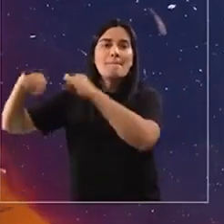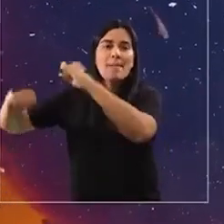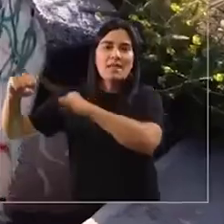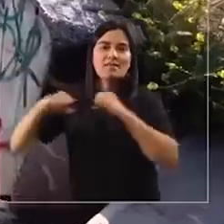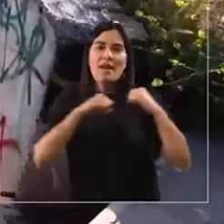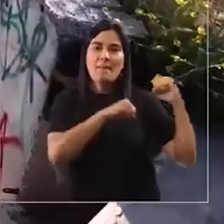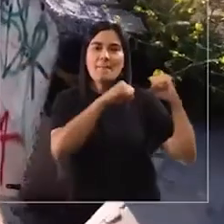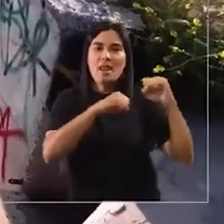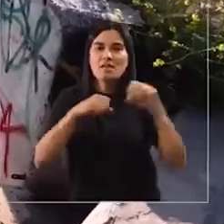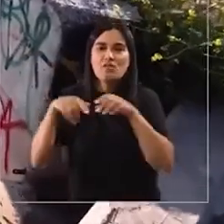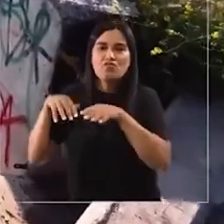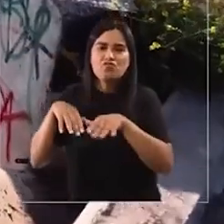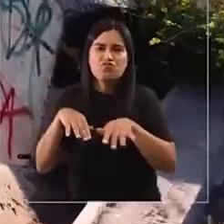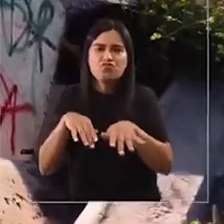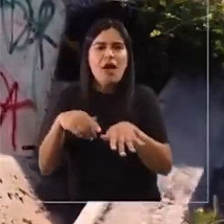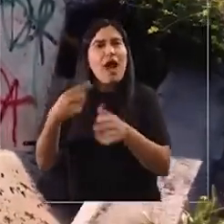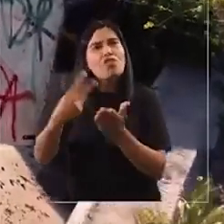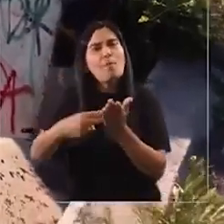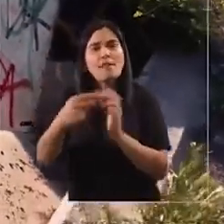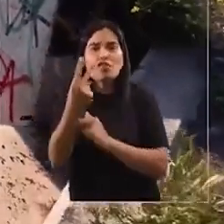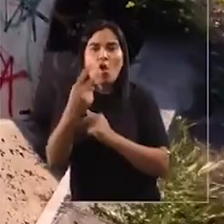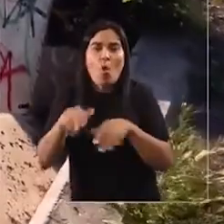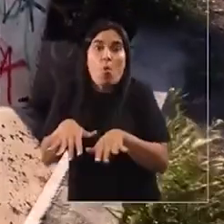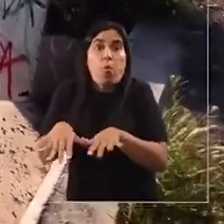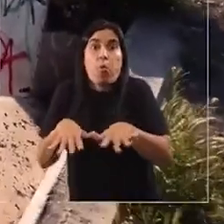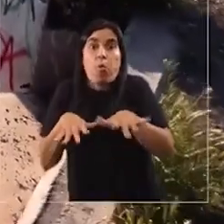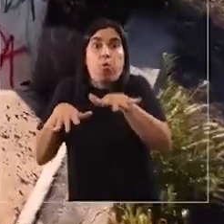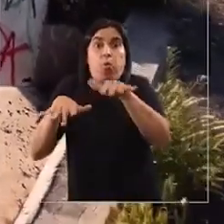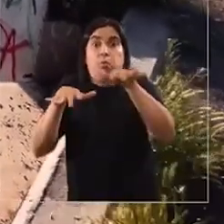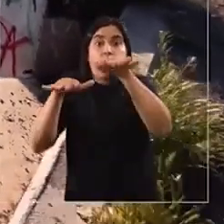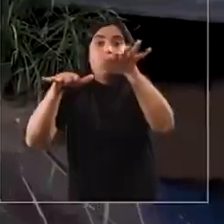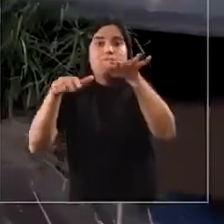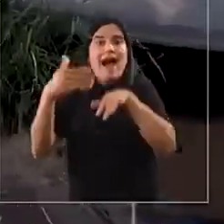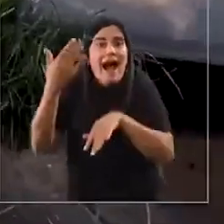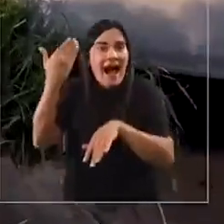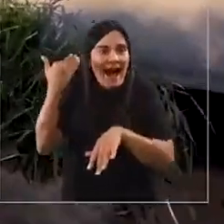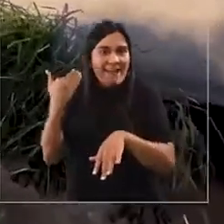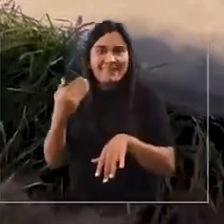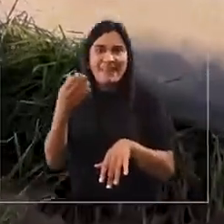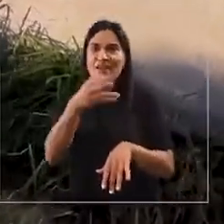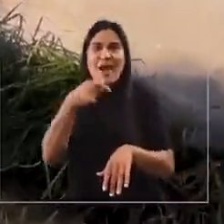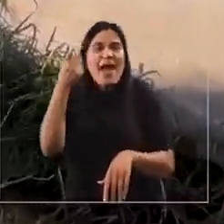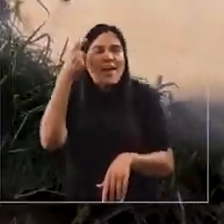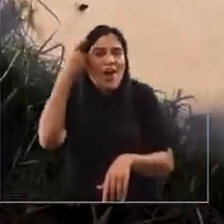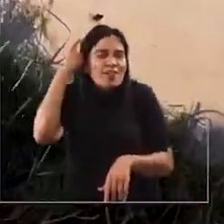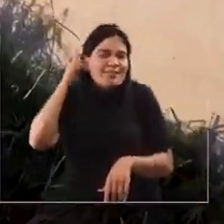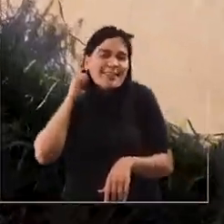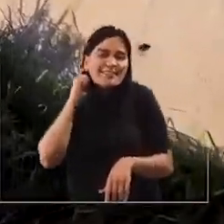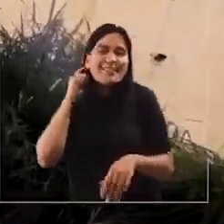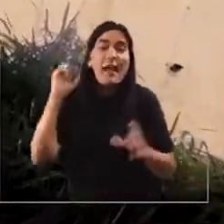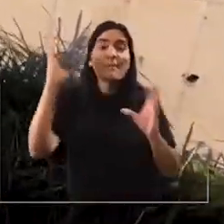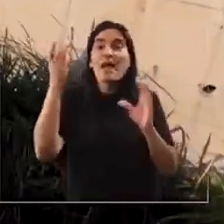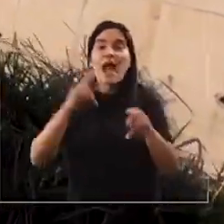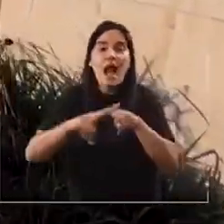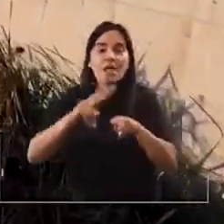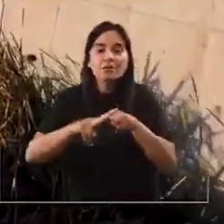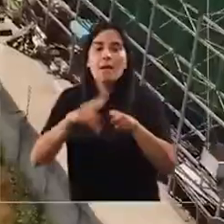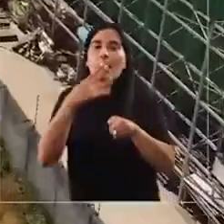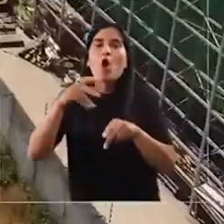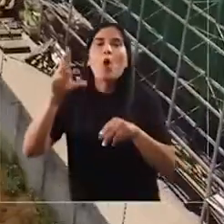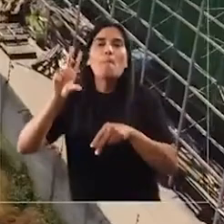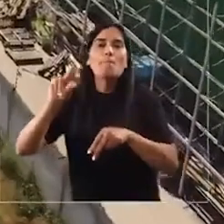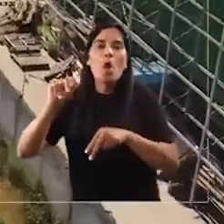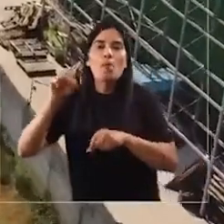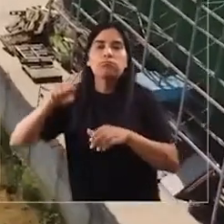comuna y generó una gran inundación en el año 2002. Y las medidas que tomaron cuando en ese tiempo no existía esta conciencia ambiental